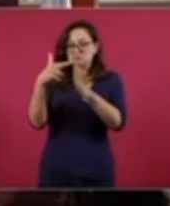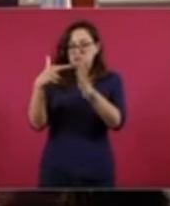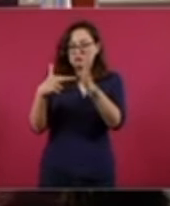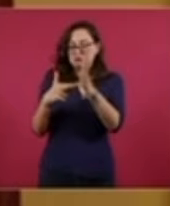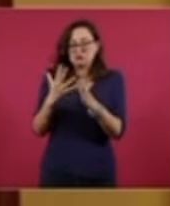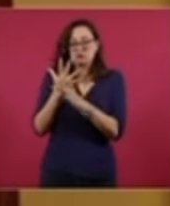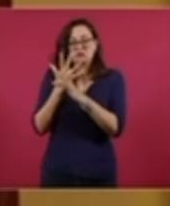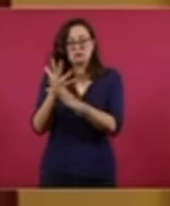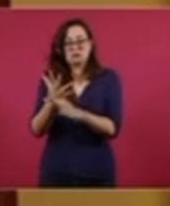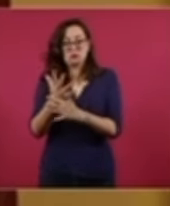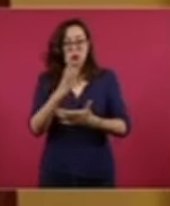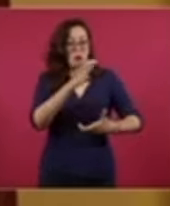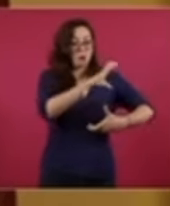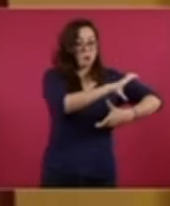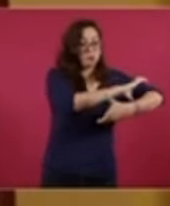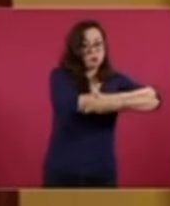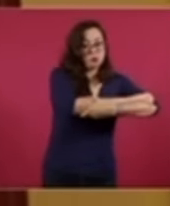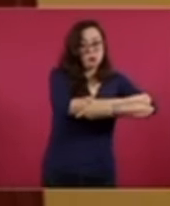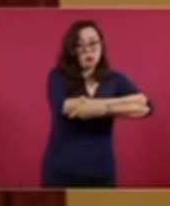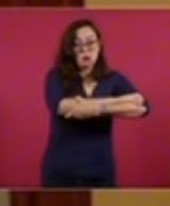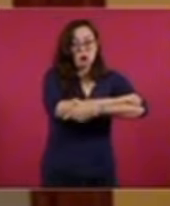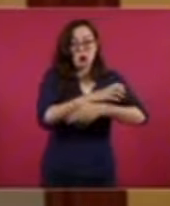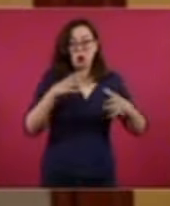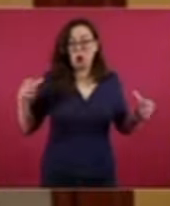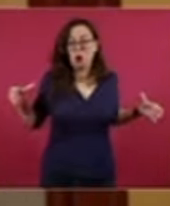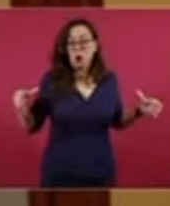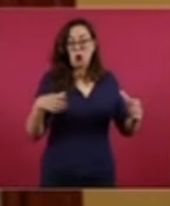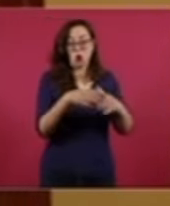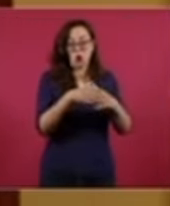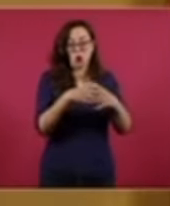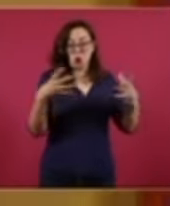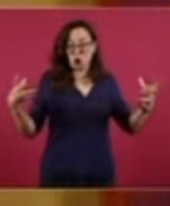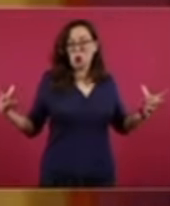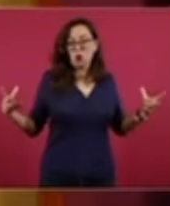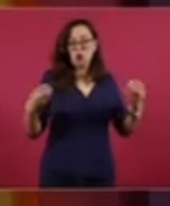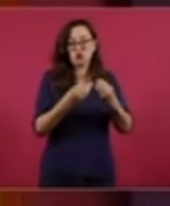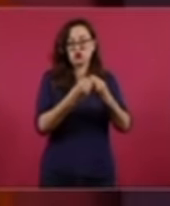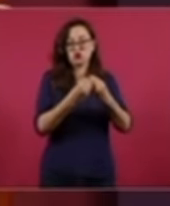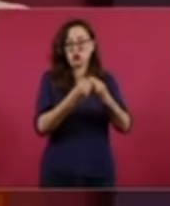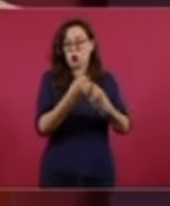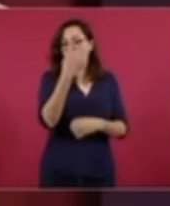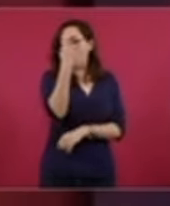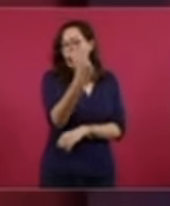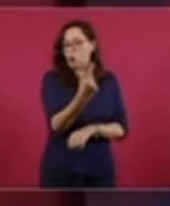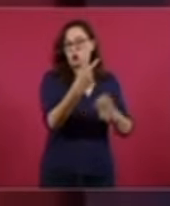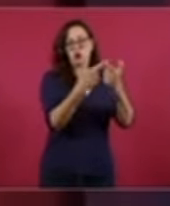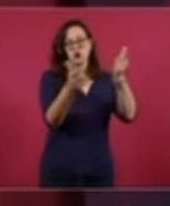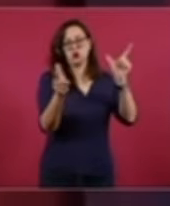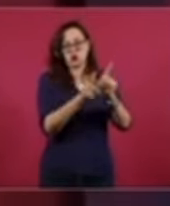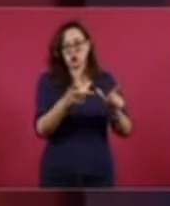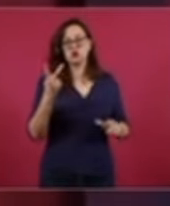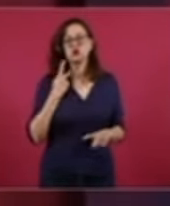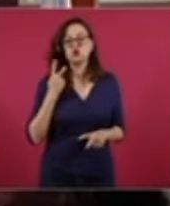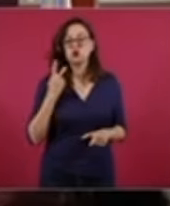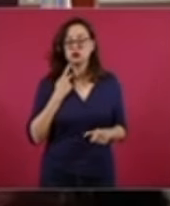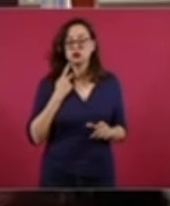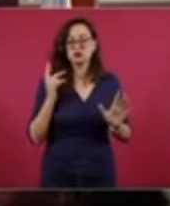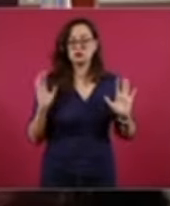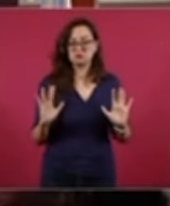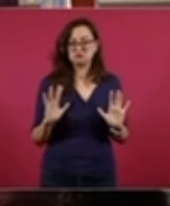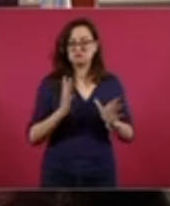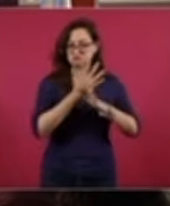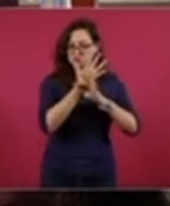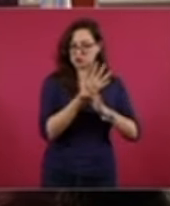coaliciones se va a contemplar como si se tratara de un solo partido político.